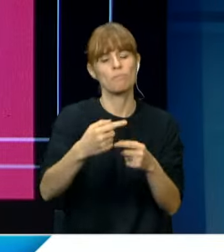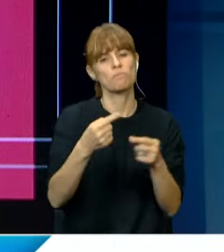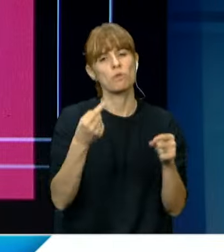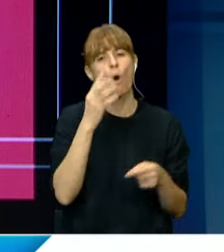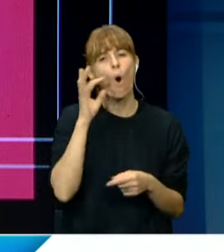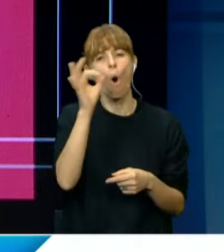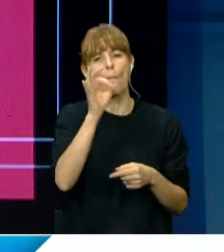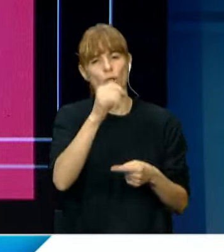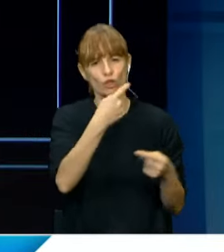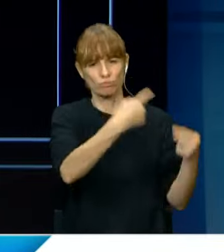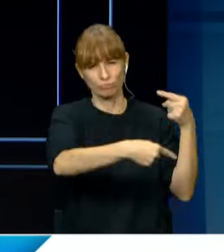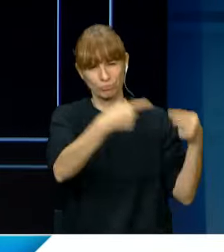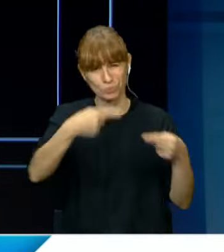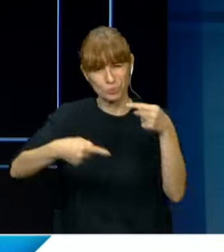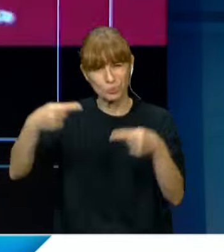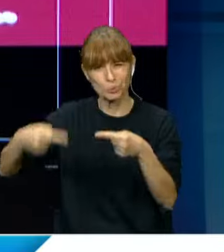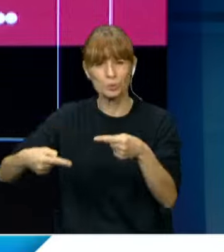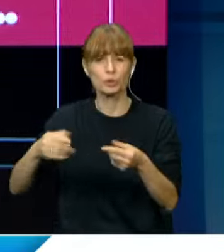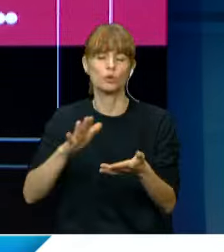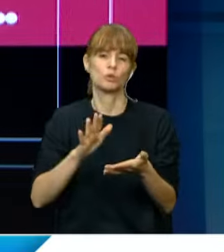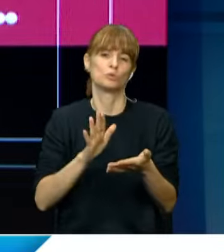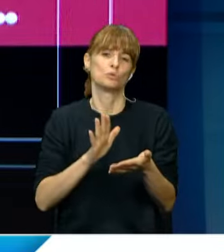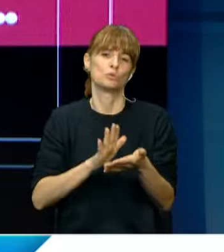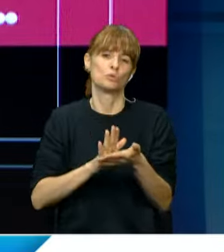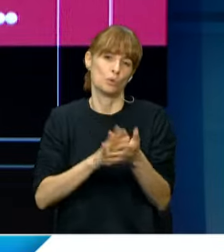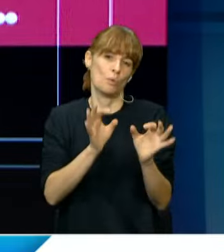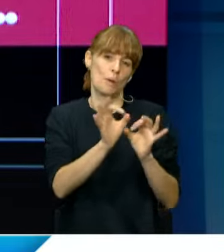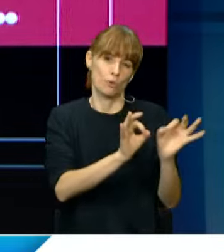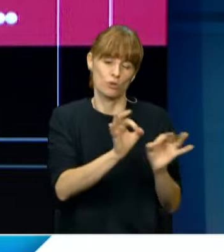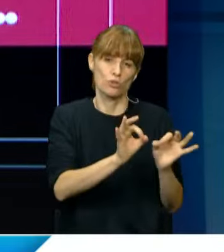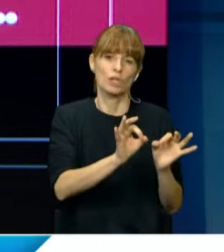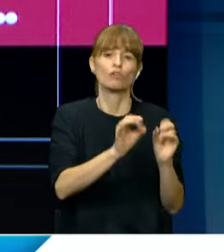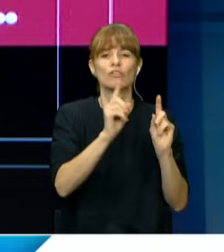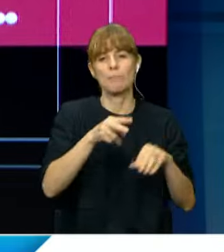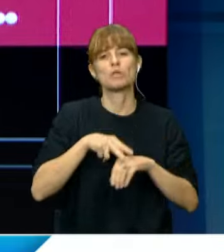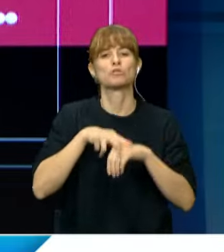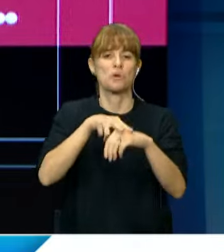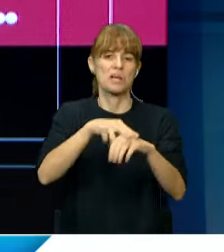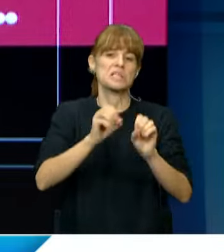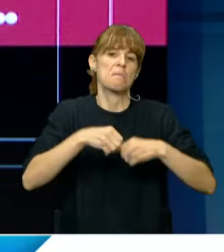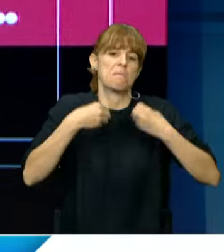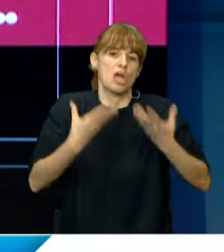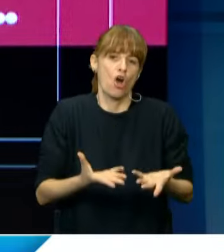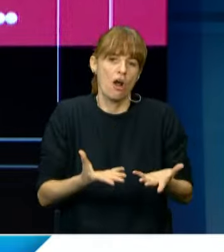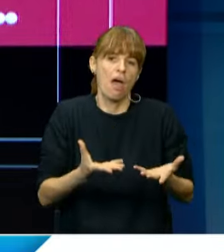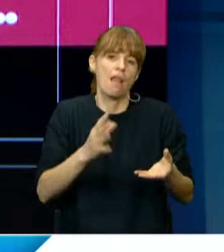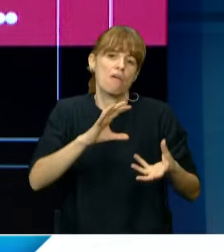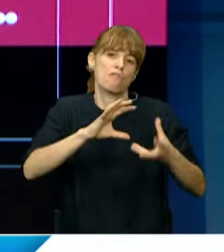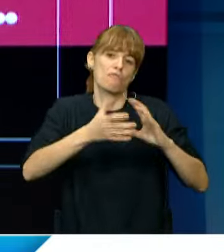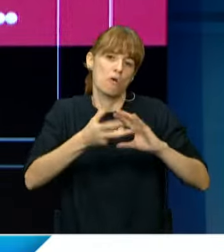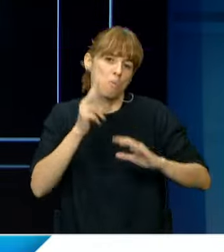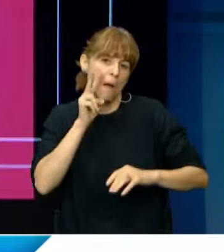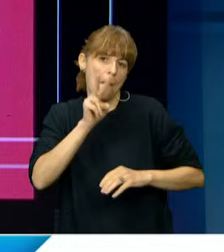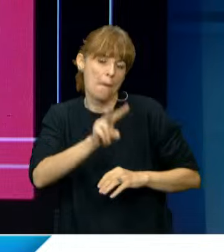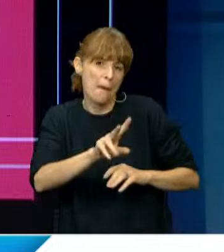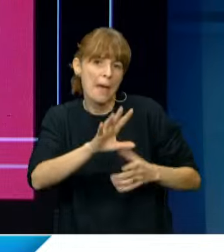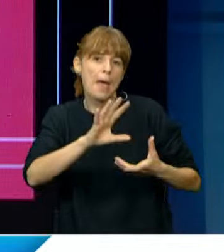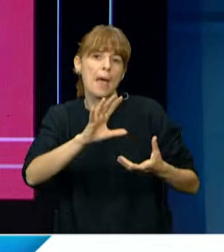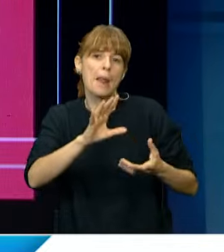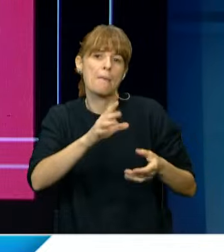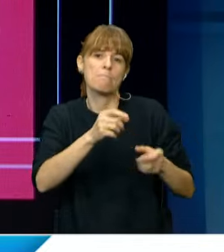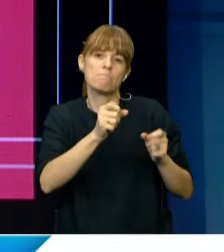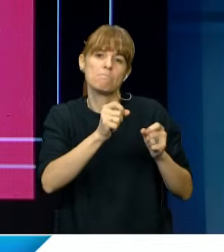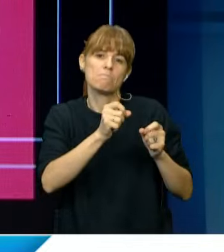los plazos propuestos en el proyecto, así como sugerencias para mejorar aspectos específicamente,